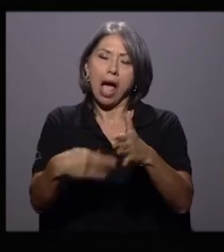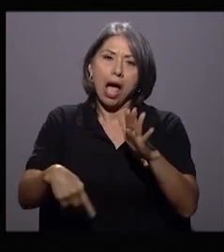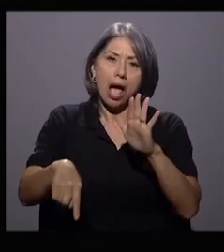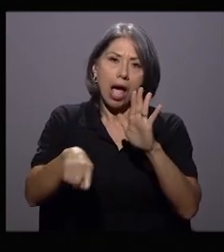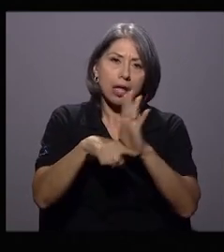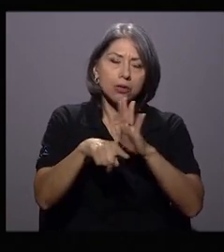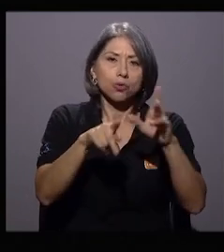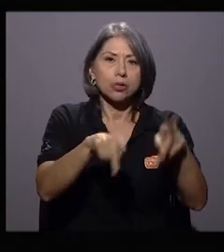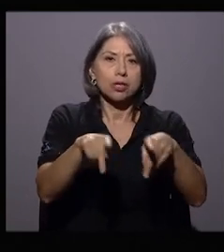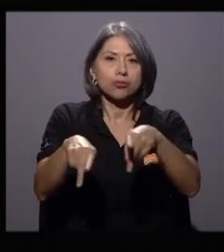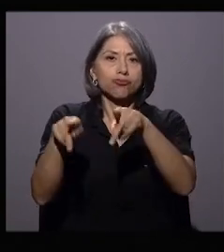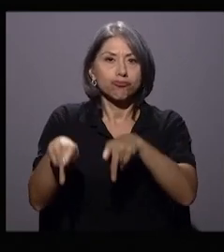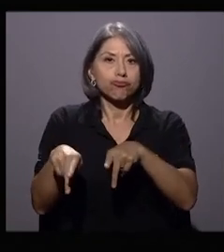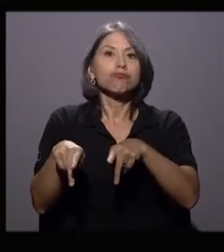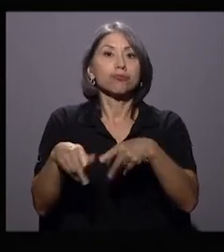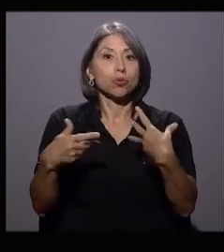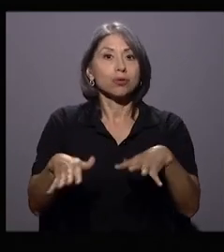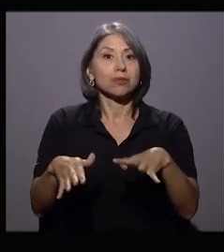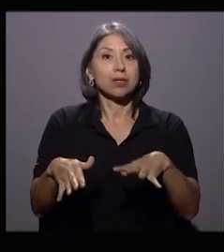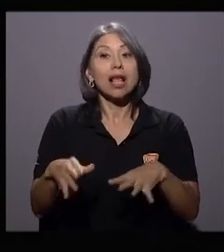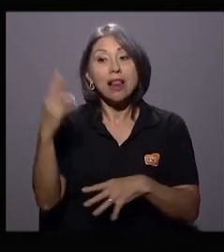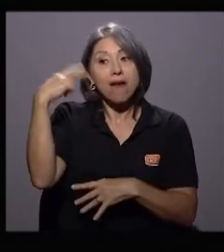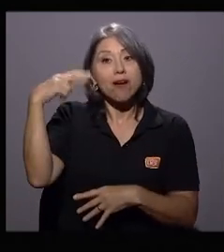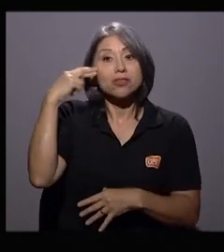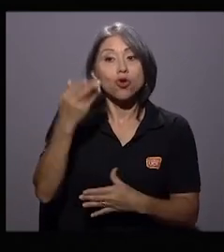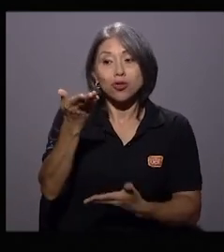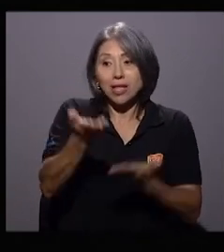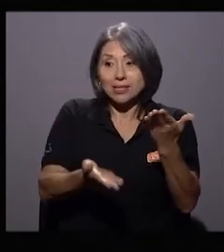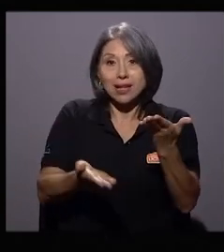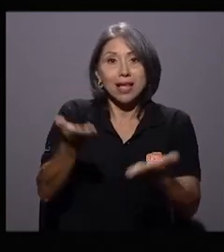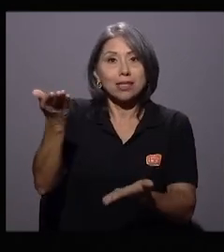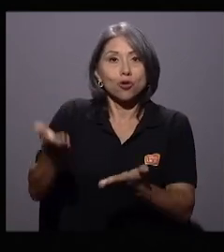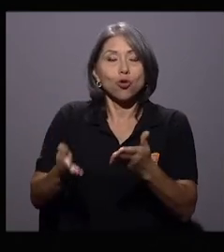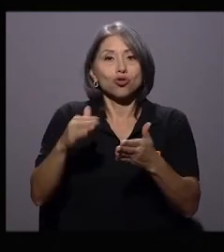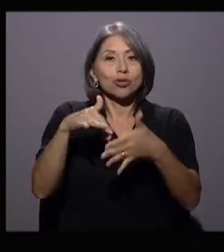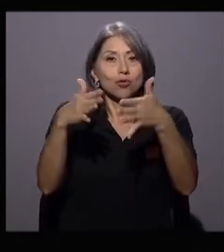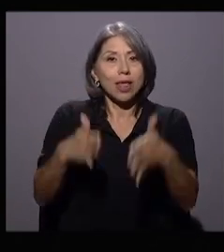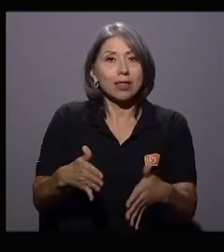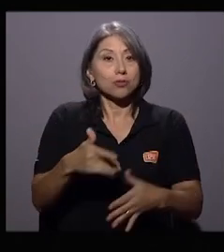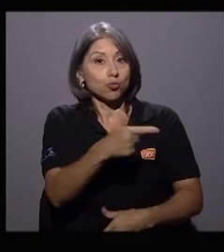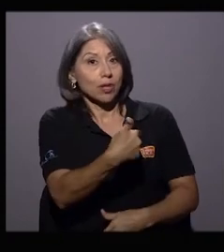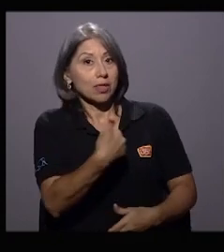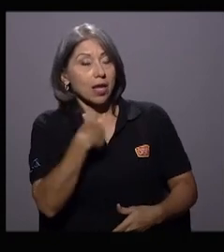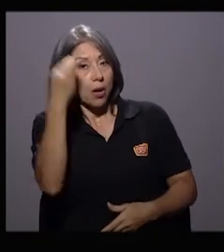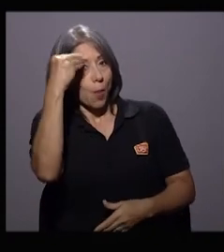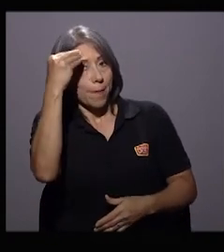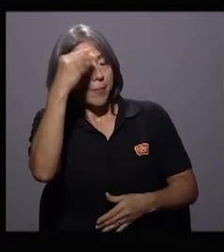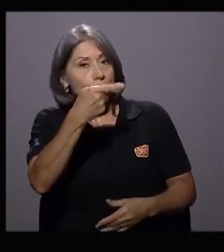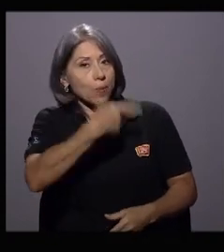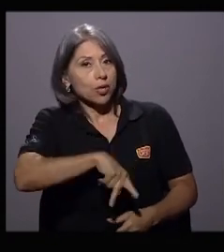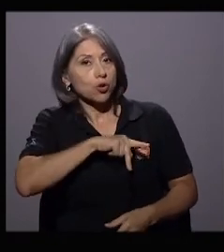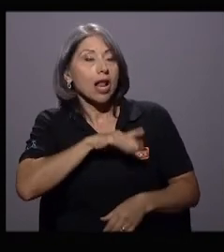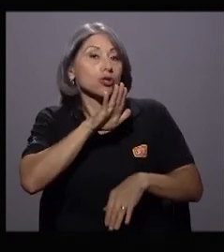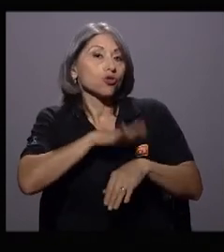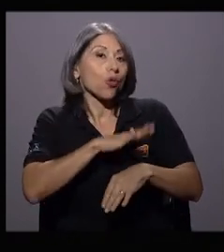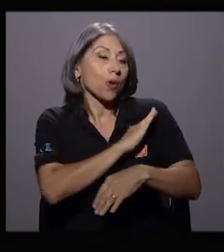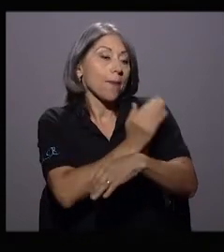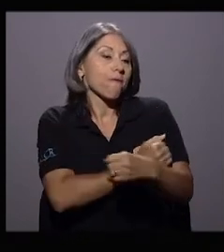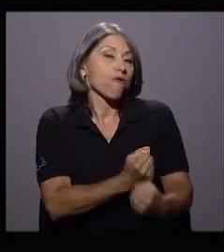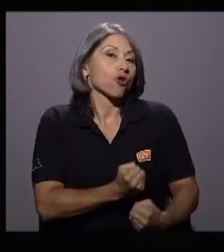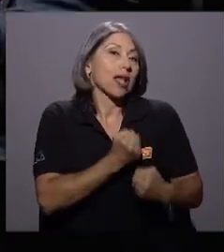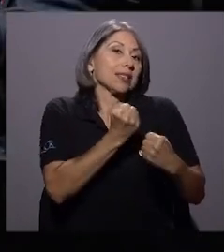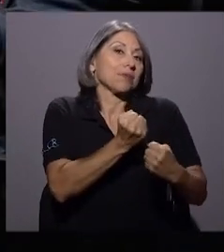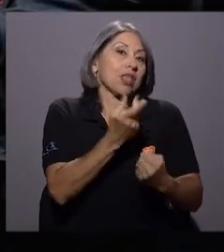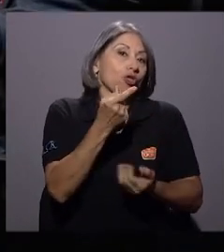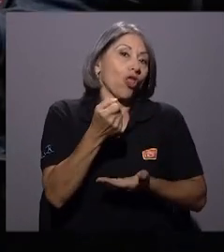en el caso de la universidad la razón de ser que son los estudiantes. ¿Usted tiene una posición personal en torno a ese fortalecimiento o a ese debilitamiento? ¿Me